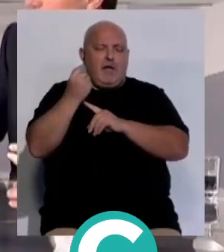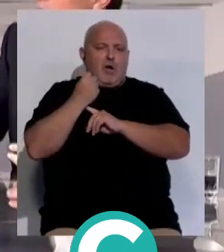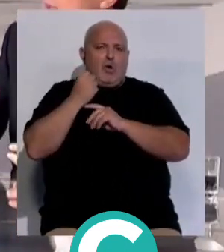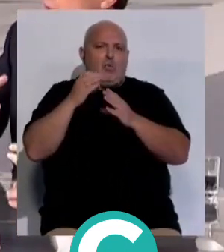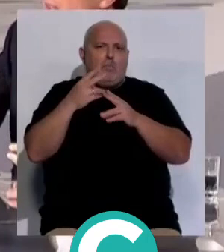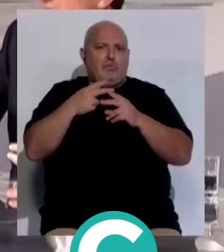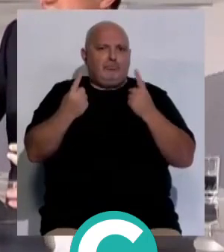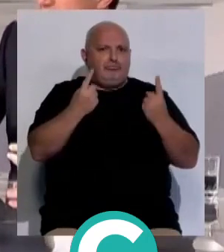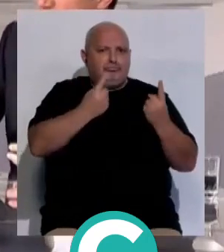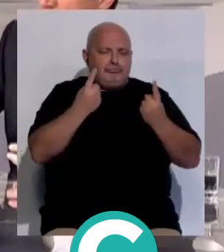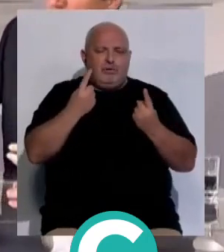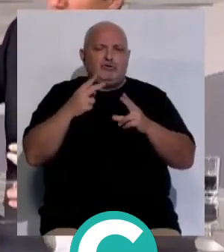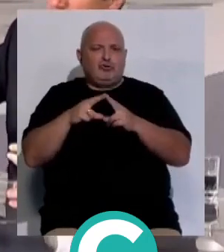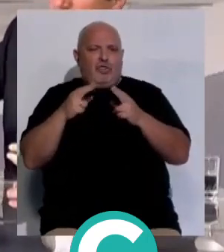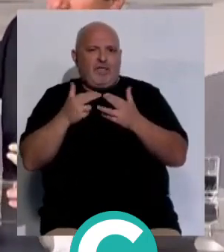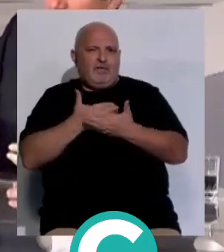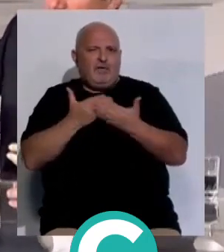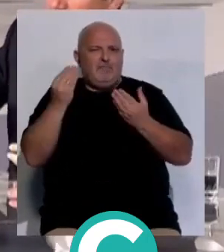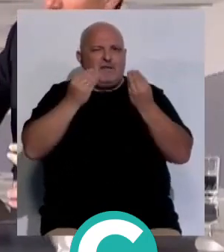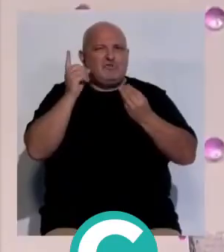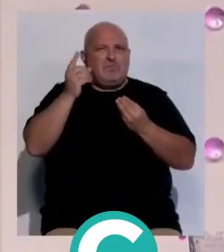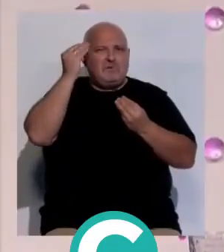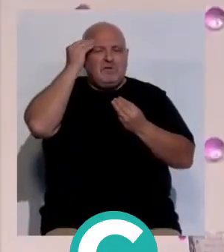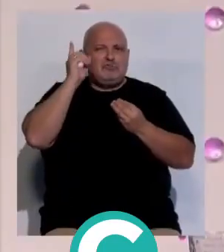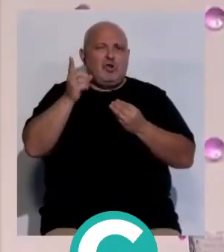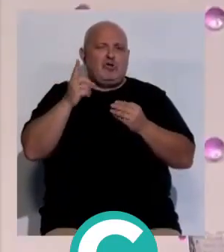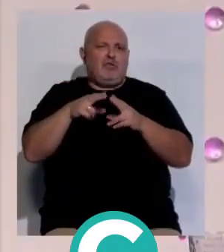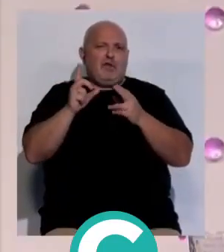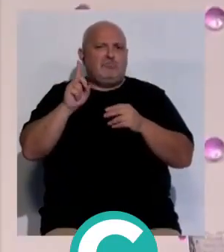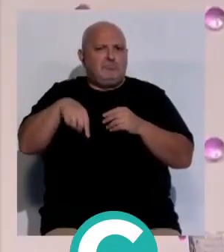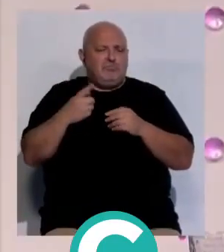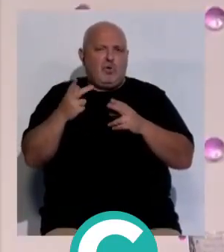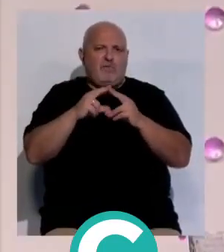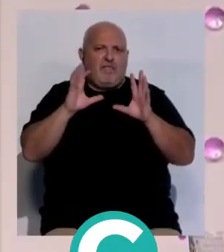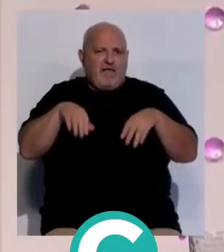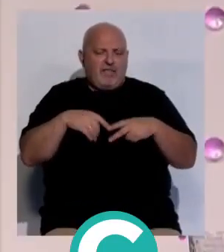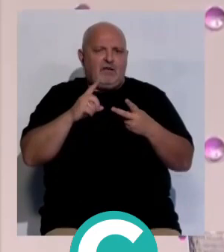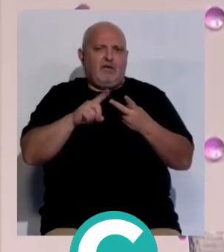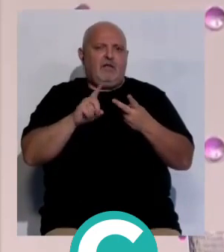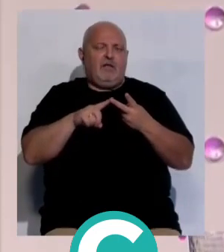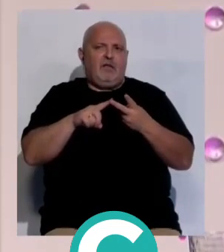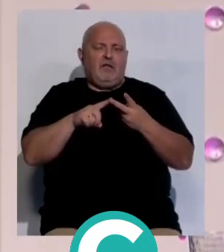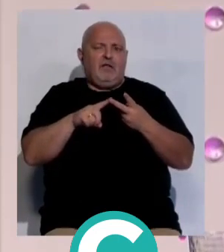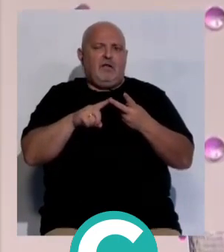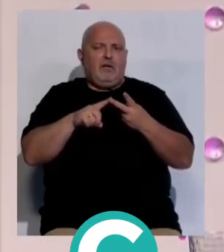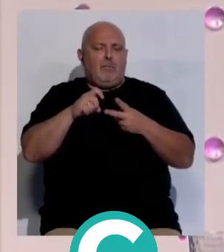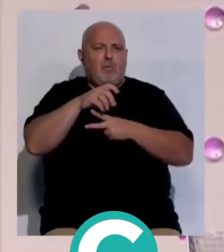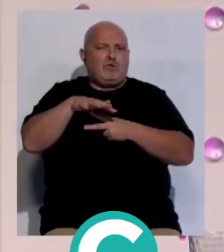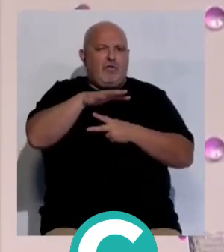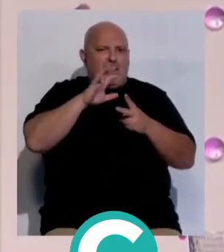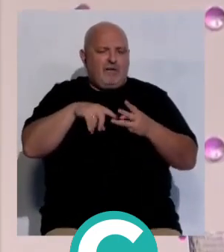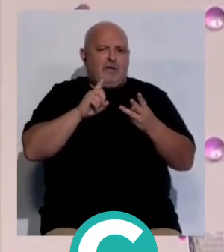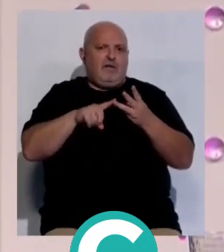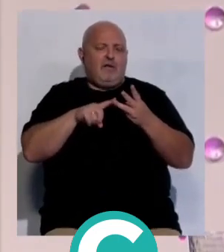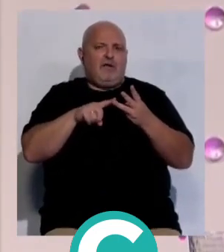partidos, lo tiene que ser la sociedad. Porque muchas veces pensamos, yo no estoy hablando solo de la sociedad, estoy hablando de la Universidad de Cádiz, estoy hablando del puerto de la Valle de Cádiz, estoy